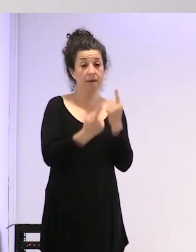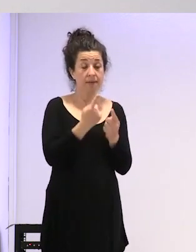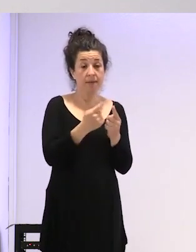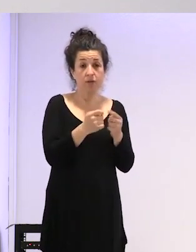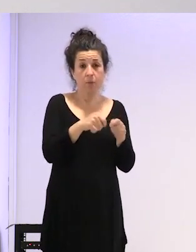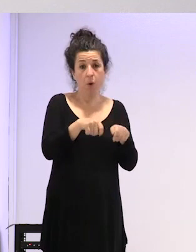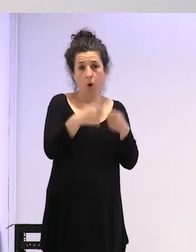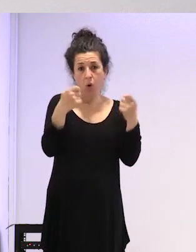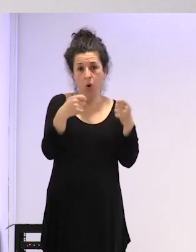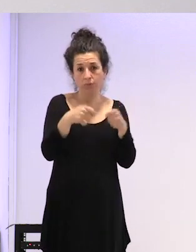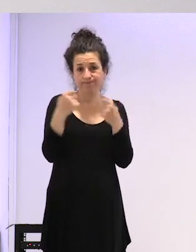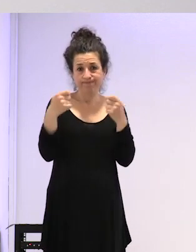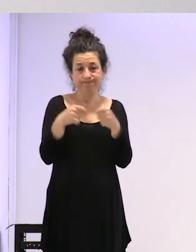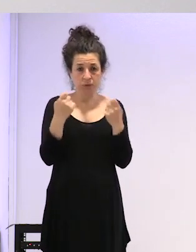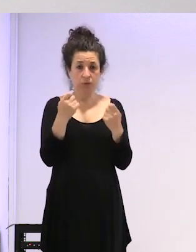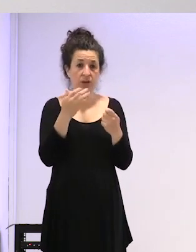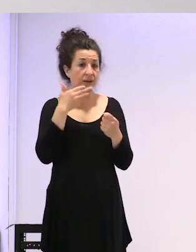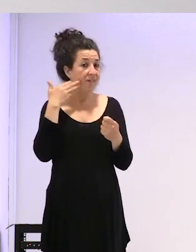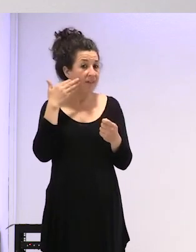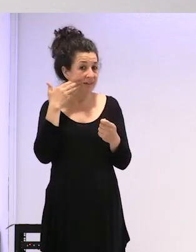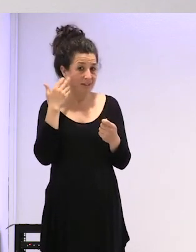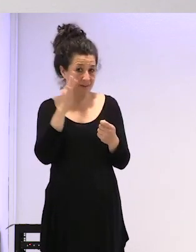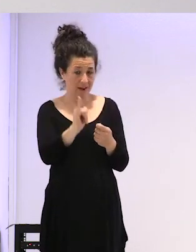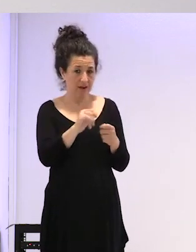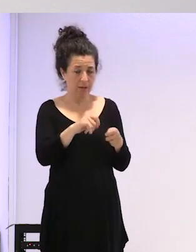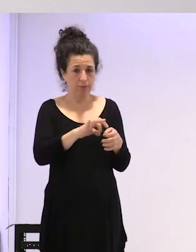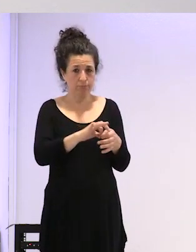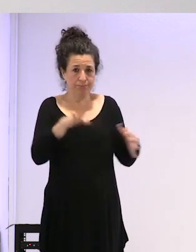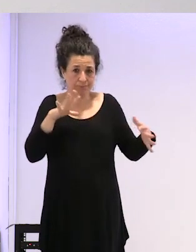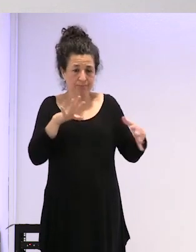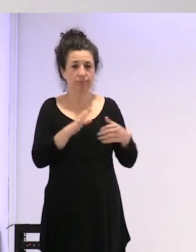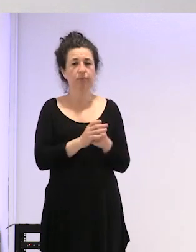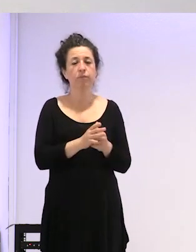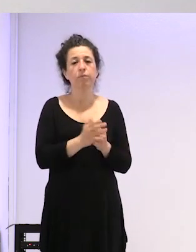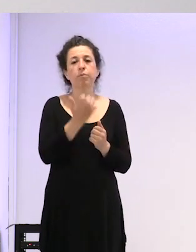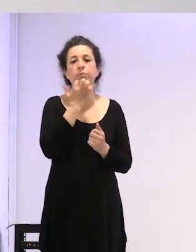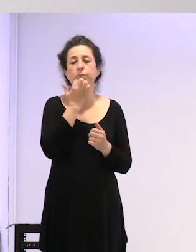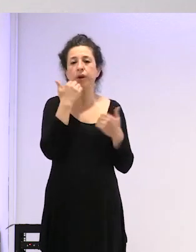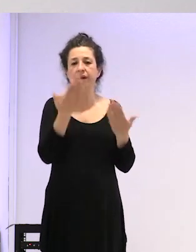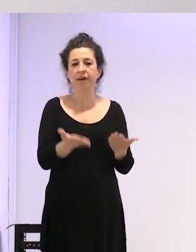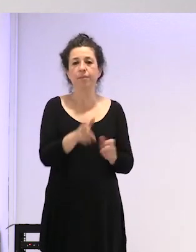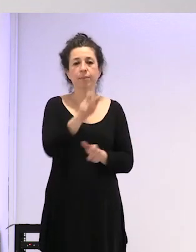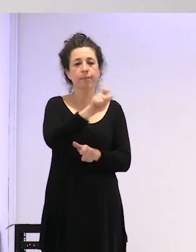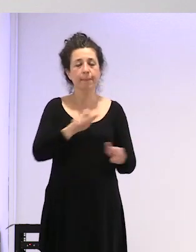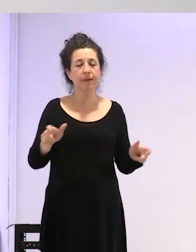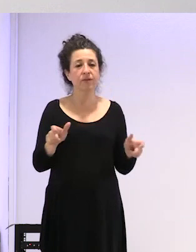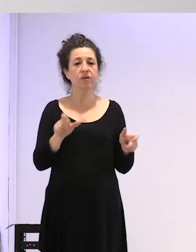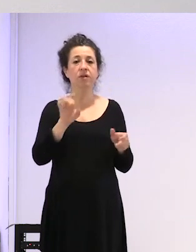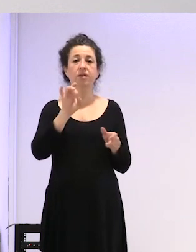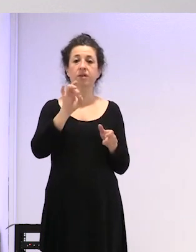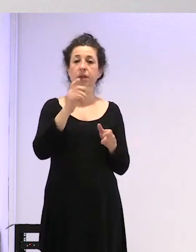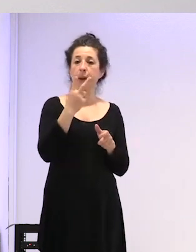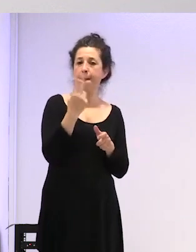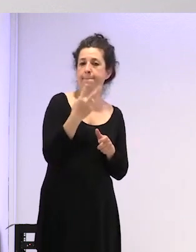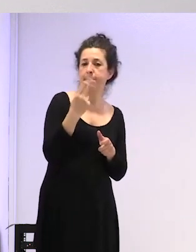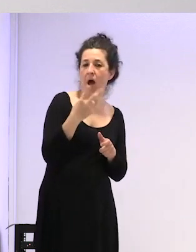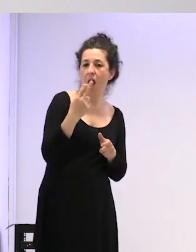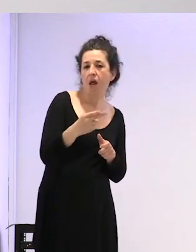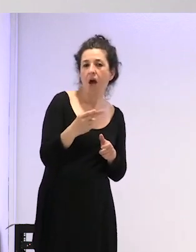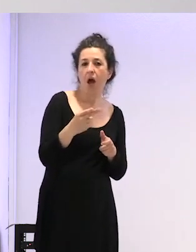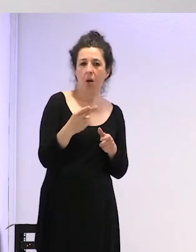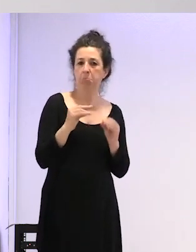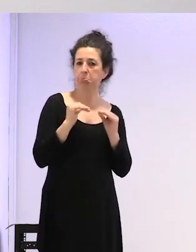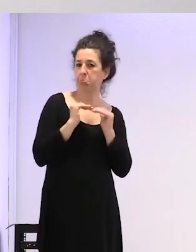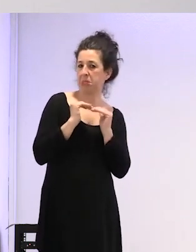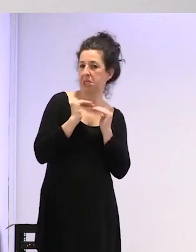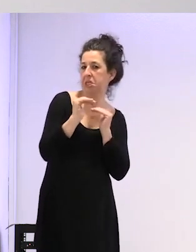afectivas ¿no? por ejemplo pues personas que llevan 15 años en una pareja estable y con hijos